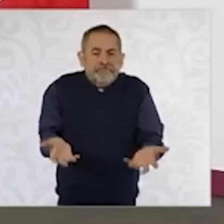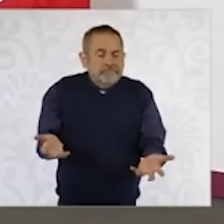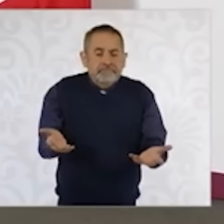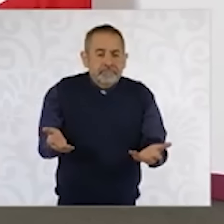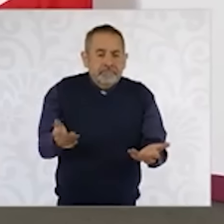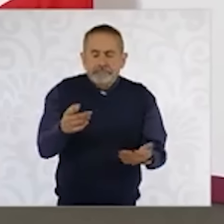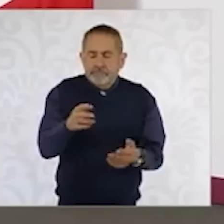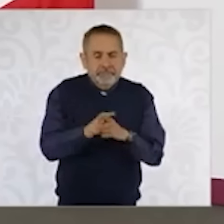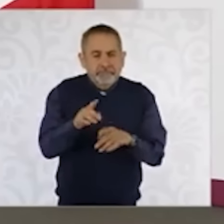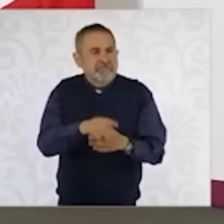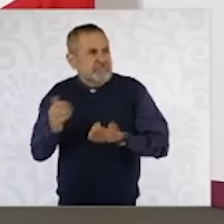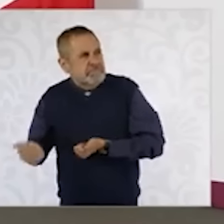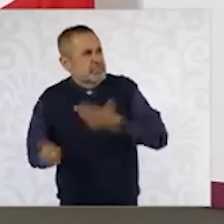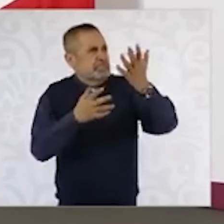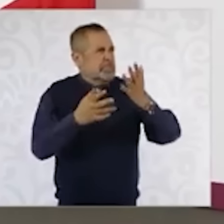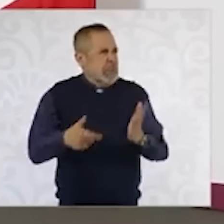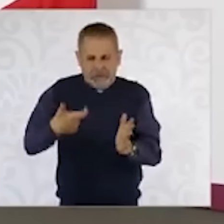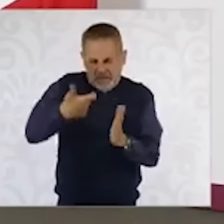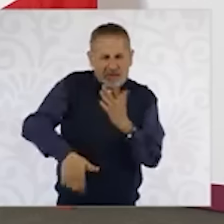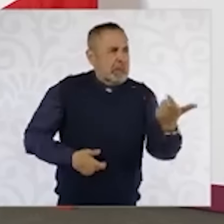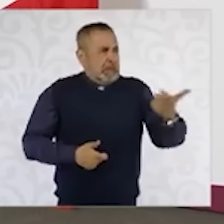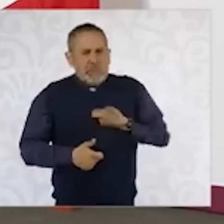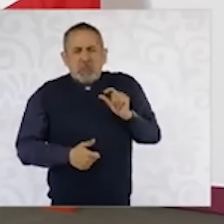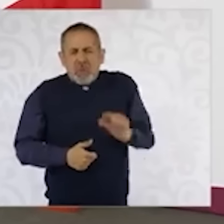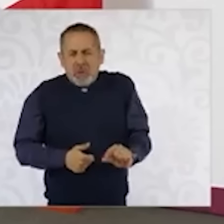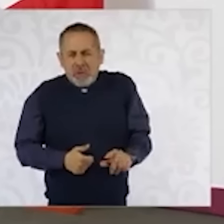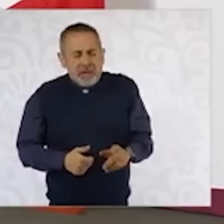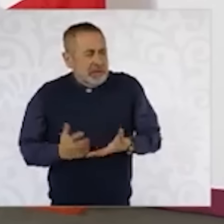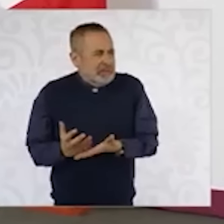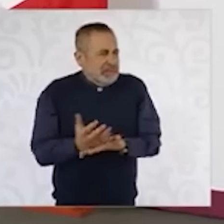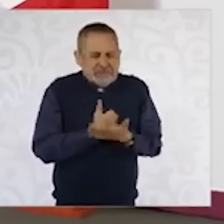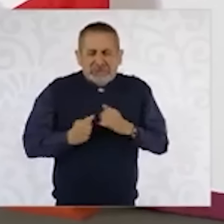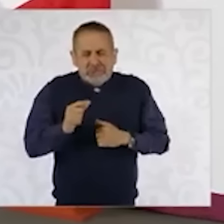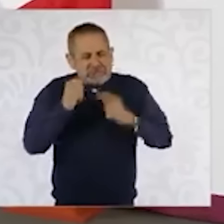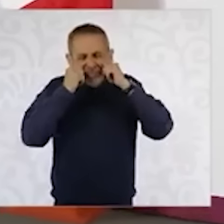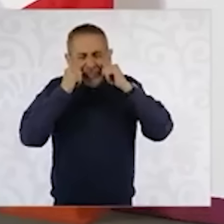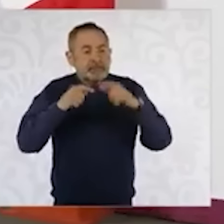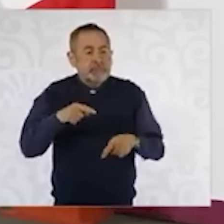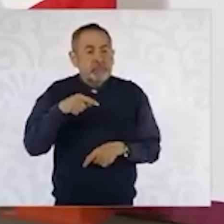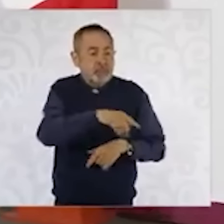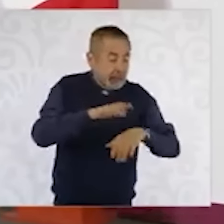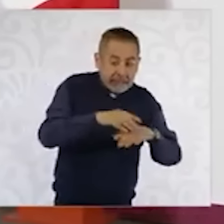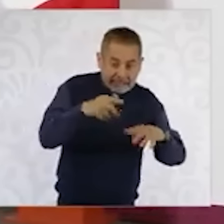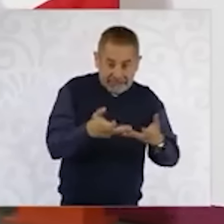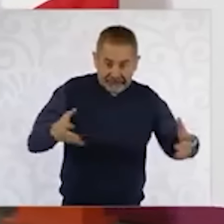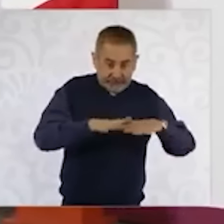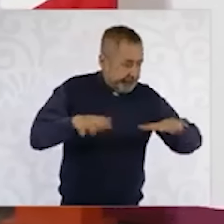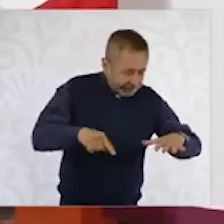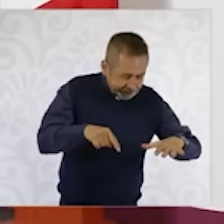malbarataron y sobreexplotaron Cantarell, inyectando nitrógeno